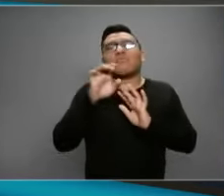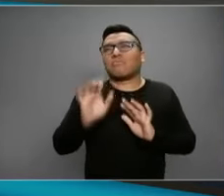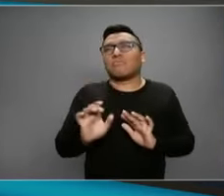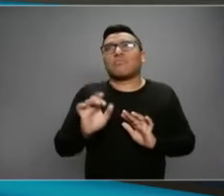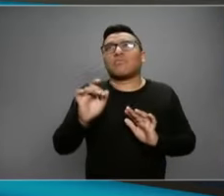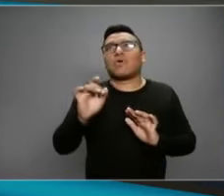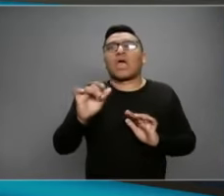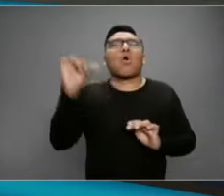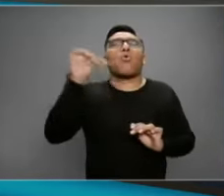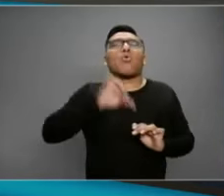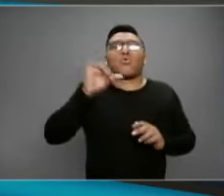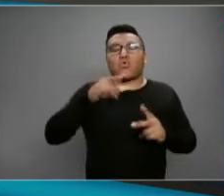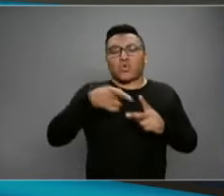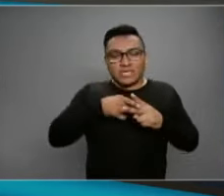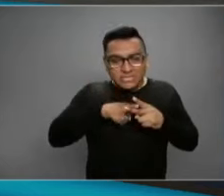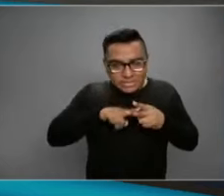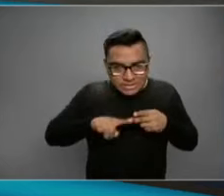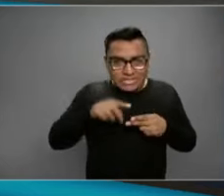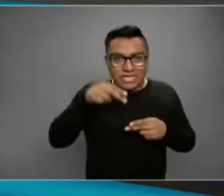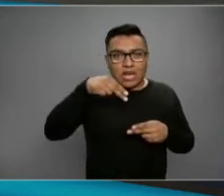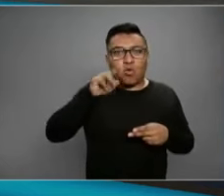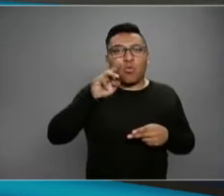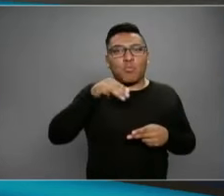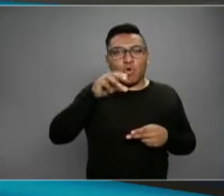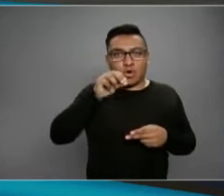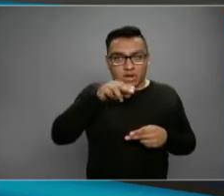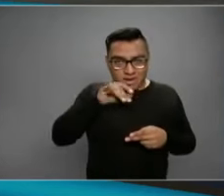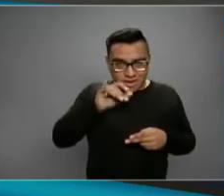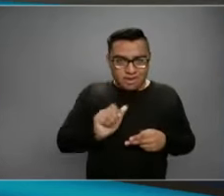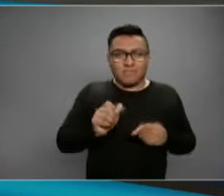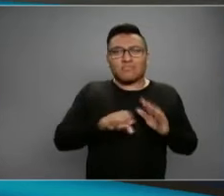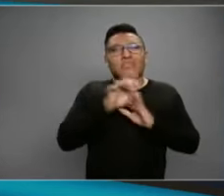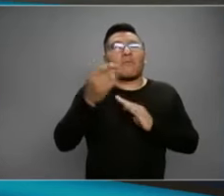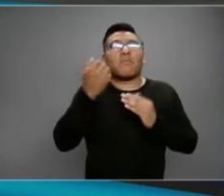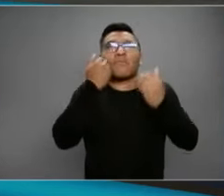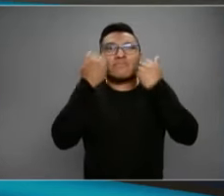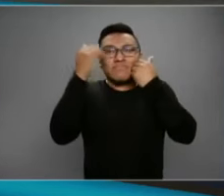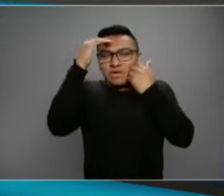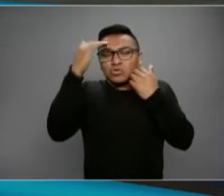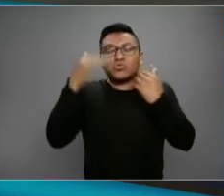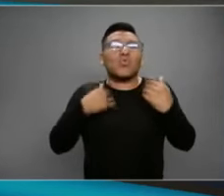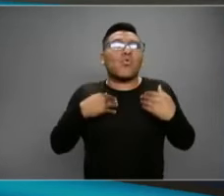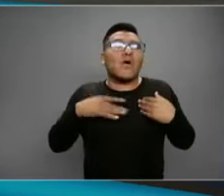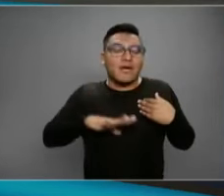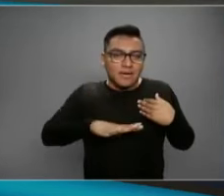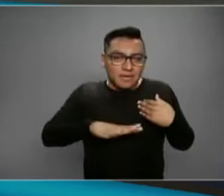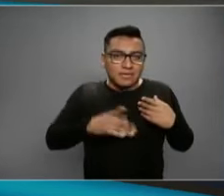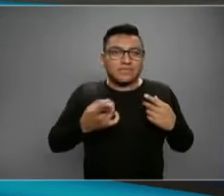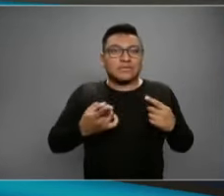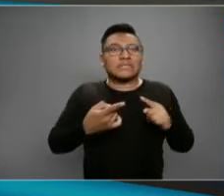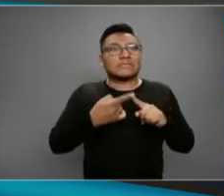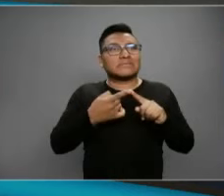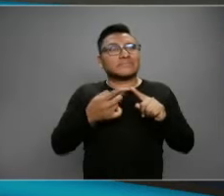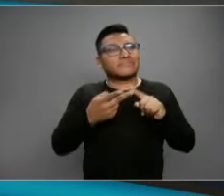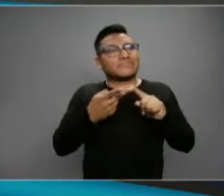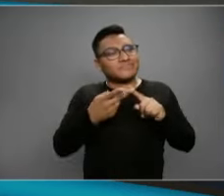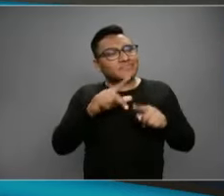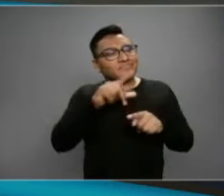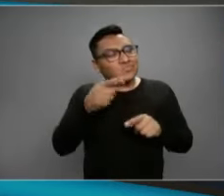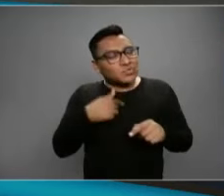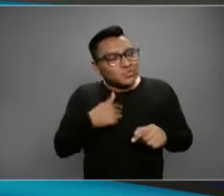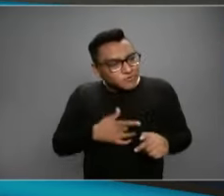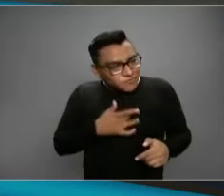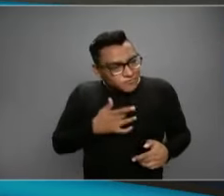tuve un poco de fiebre y después empecé a sentir un